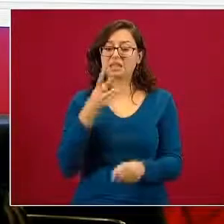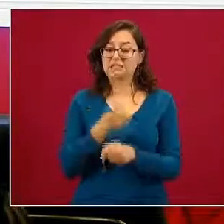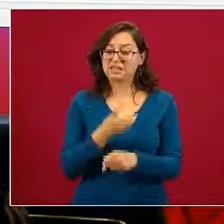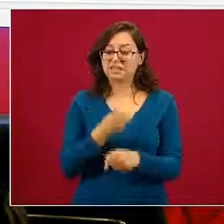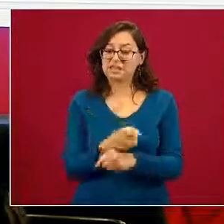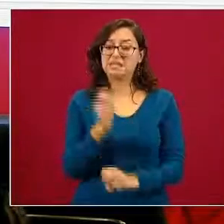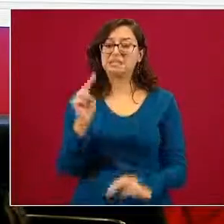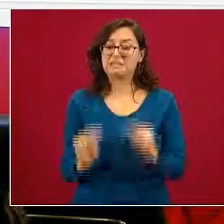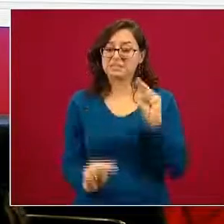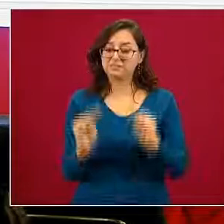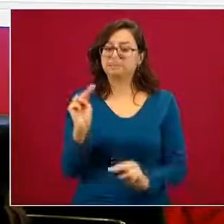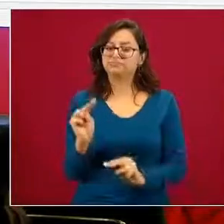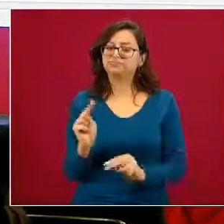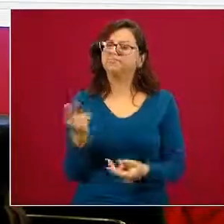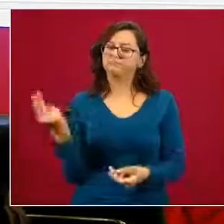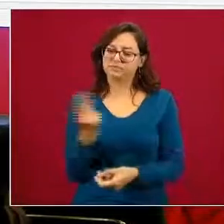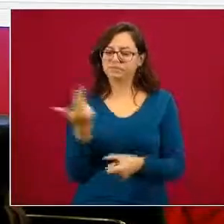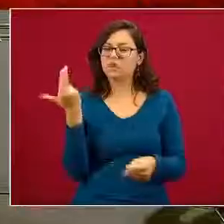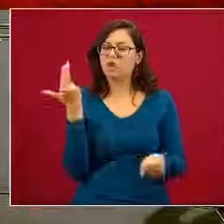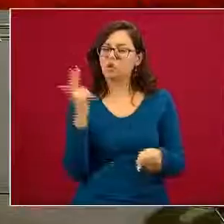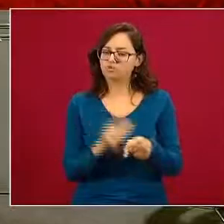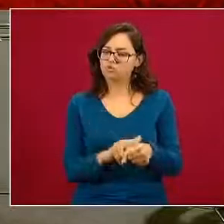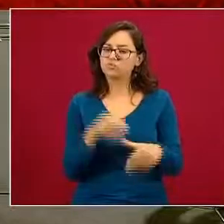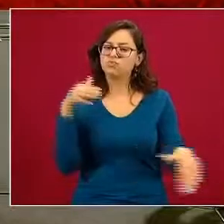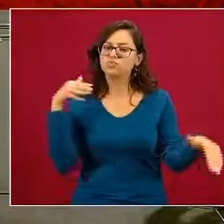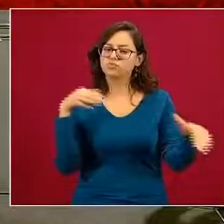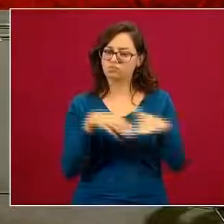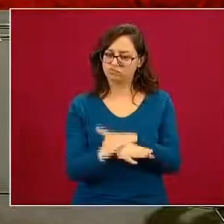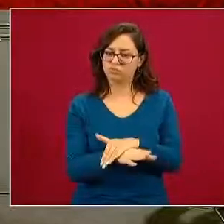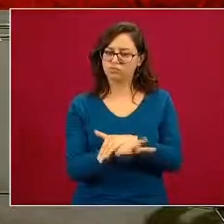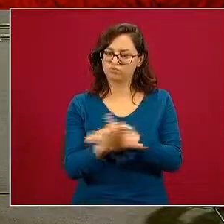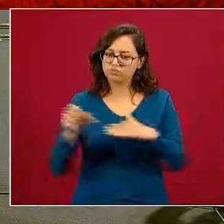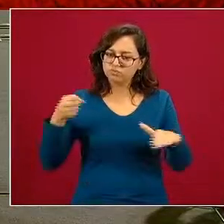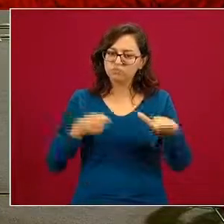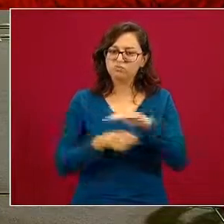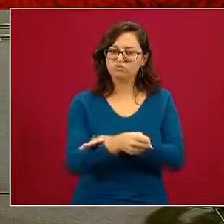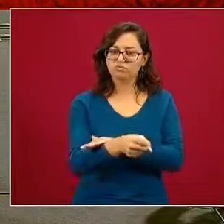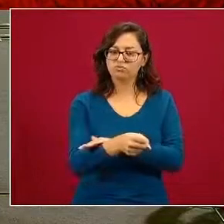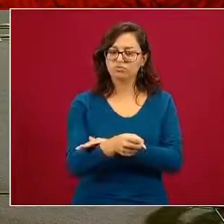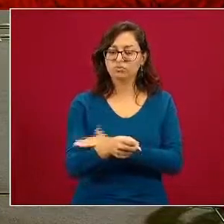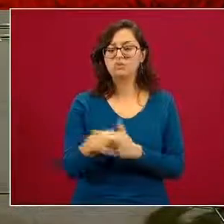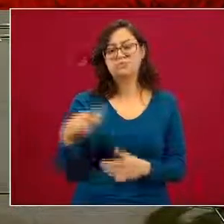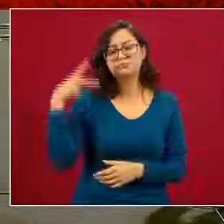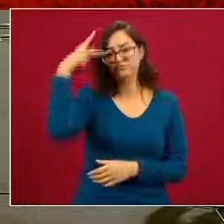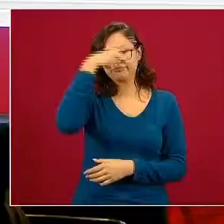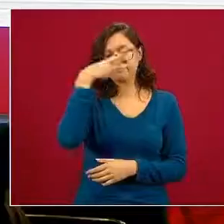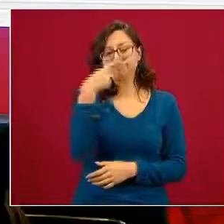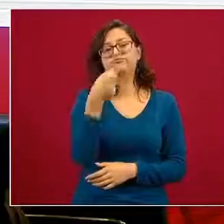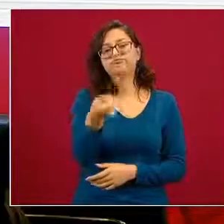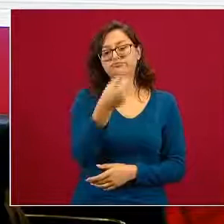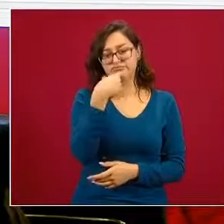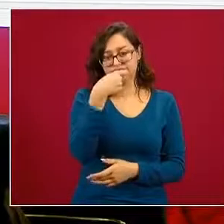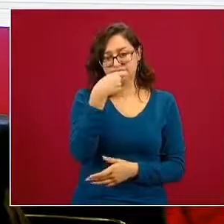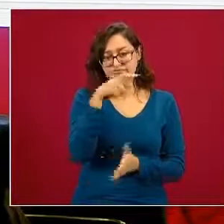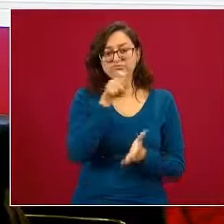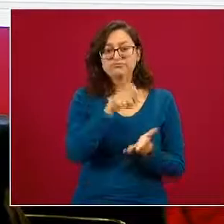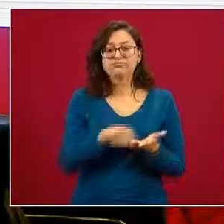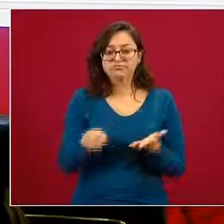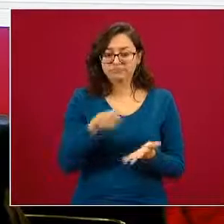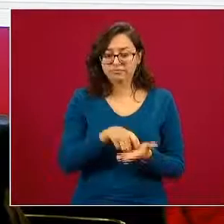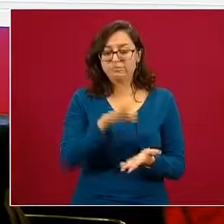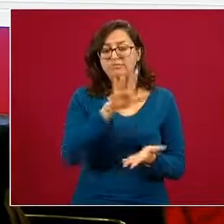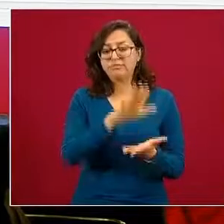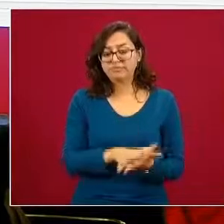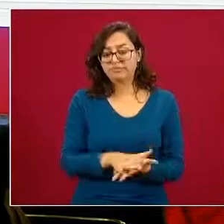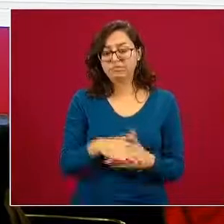también de necesidad de hospitalización con tratamiento psiquiátrico y farmacológico sin embargo lo interesante del